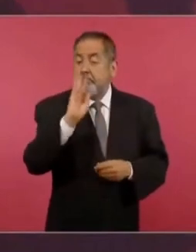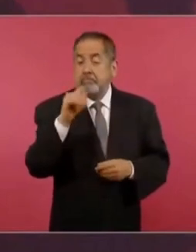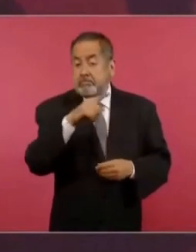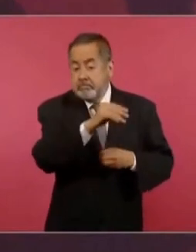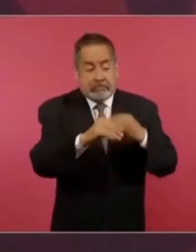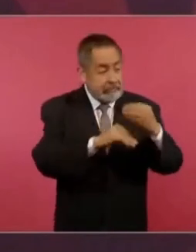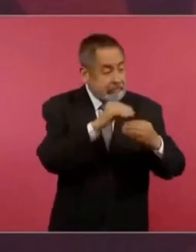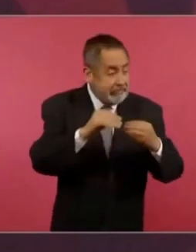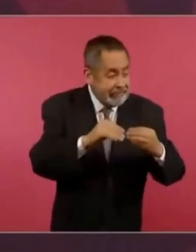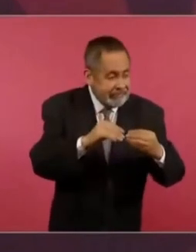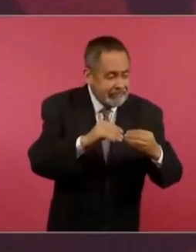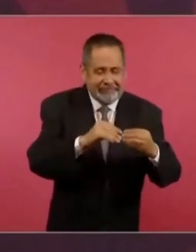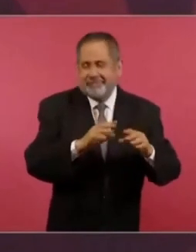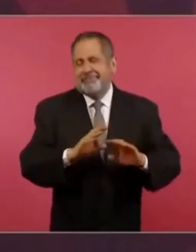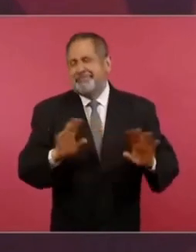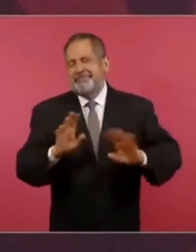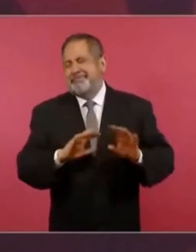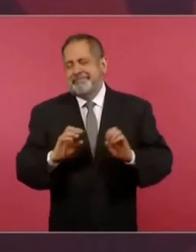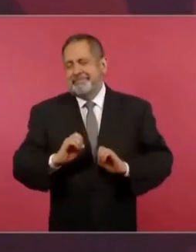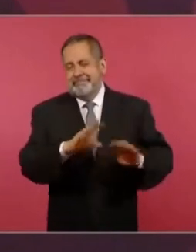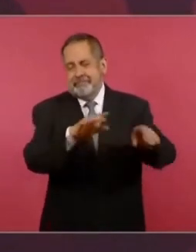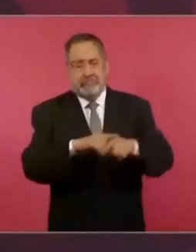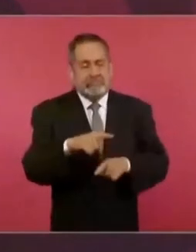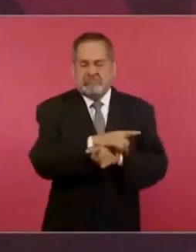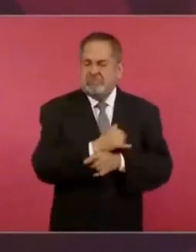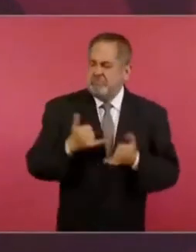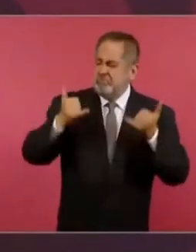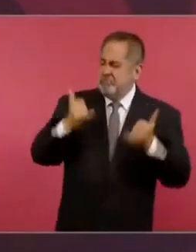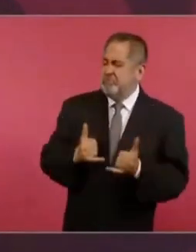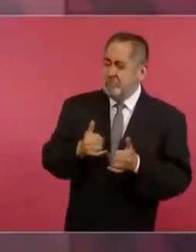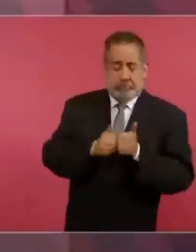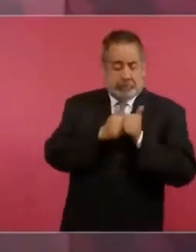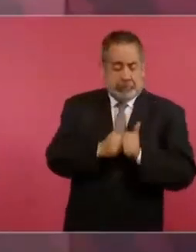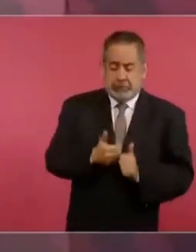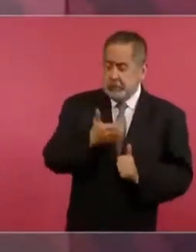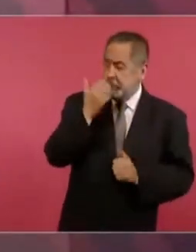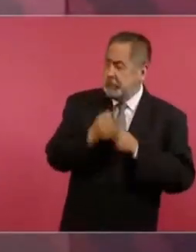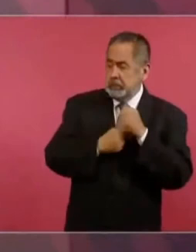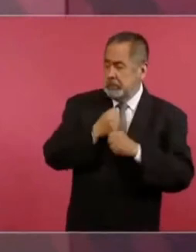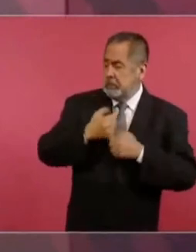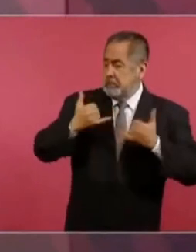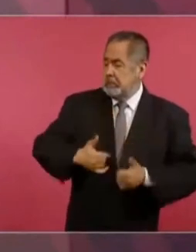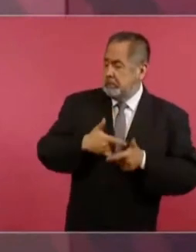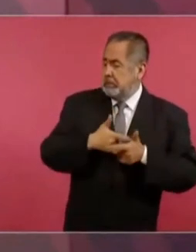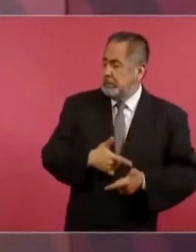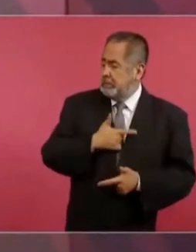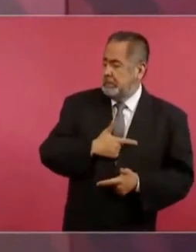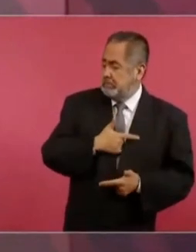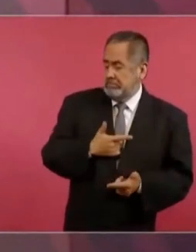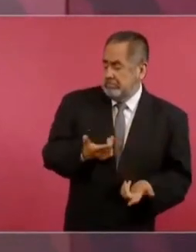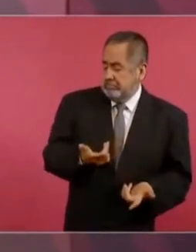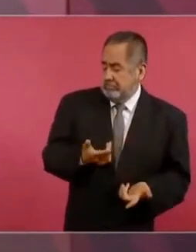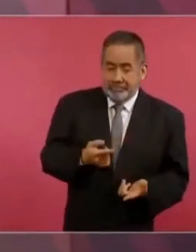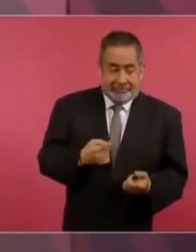con un conservador fanático,